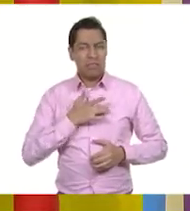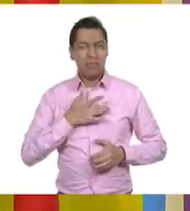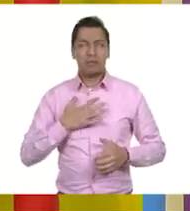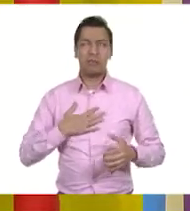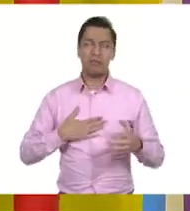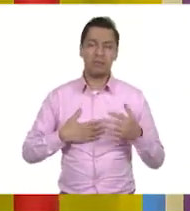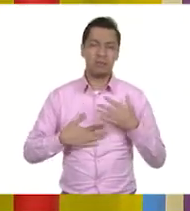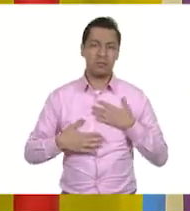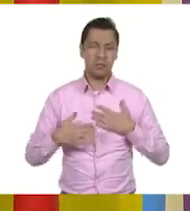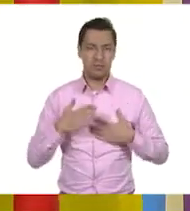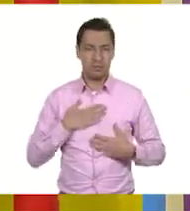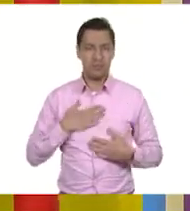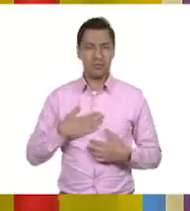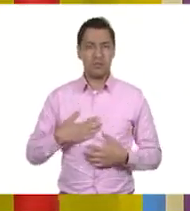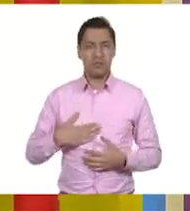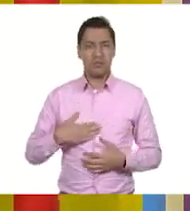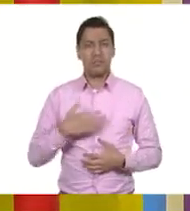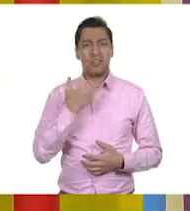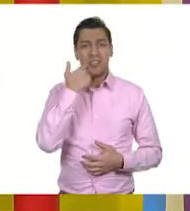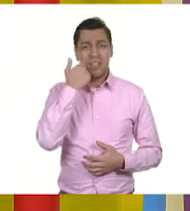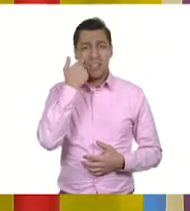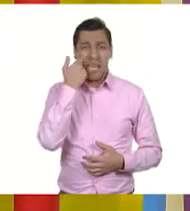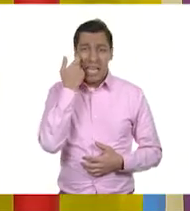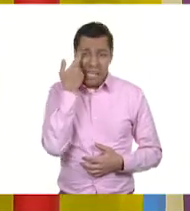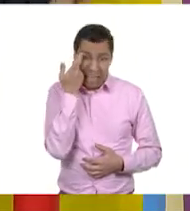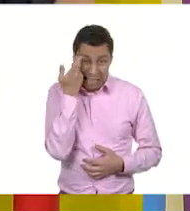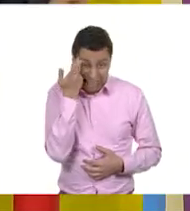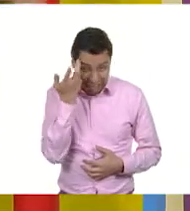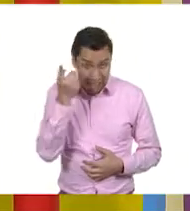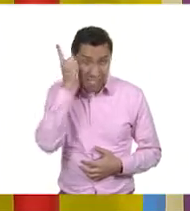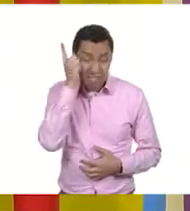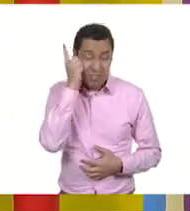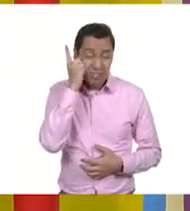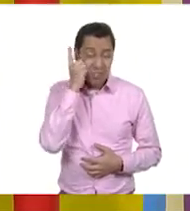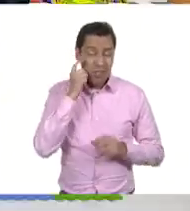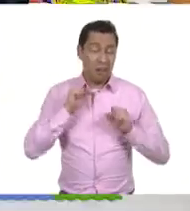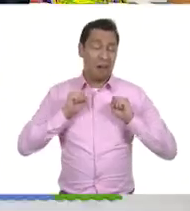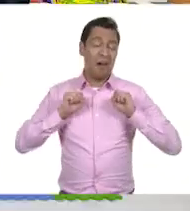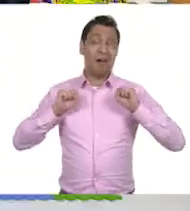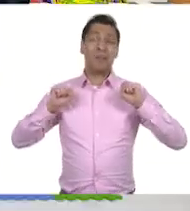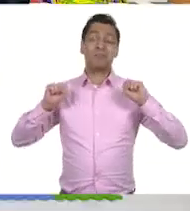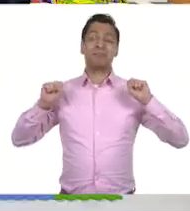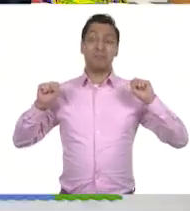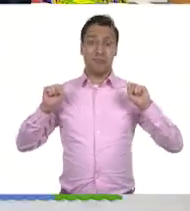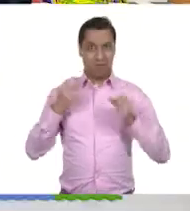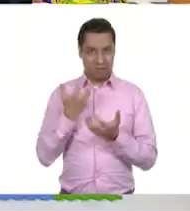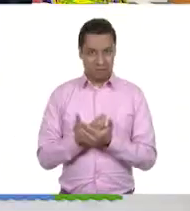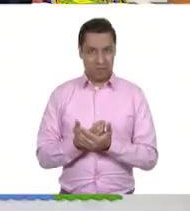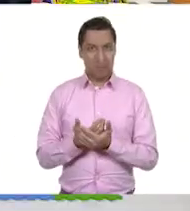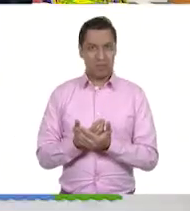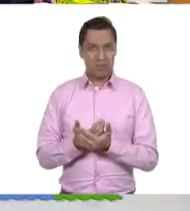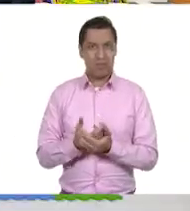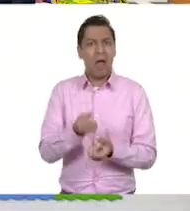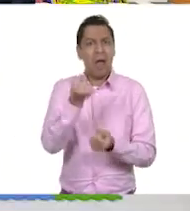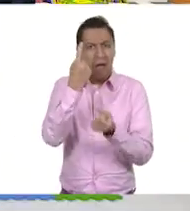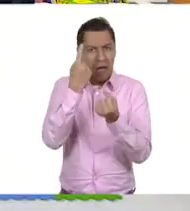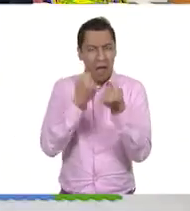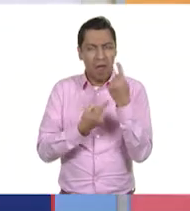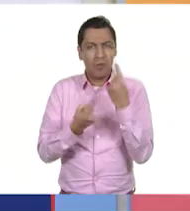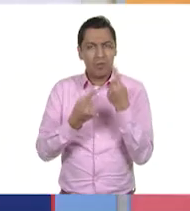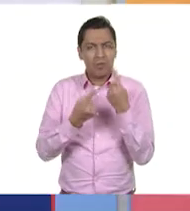pesadez. Y dices, ay, a lo mejor voy a hacer un descansito. Hay personas que incluso hasta toman una siesta.